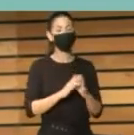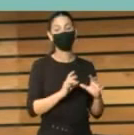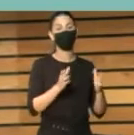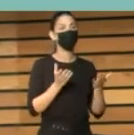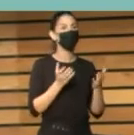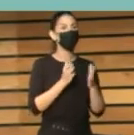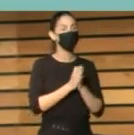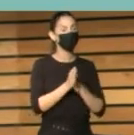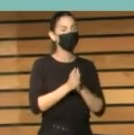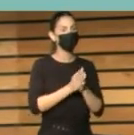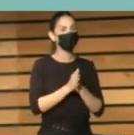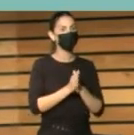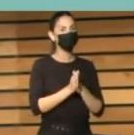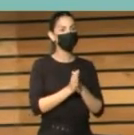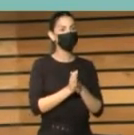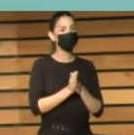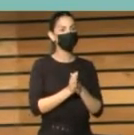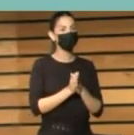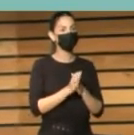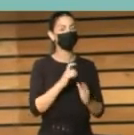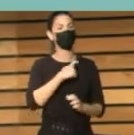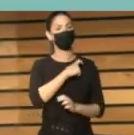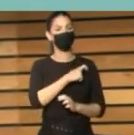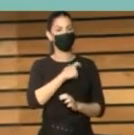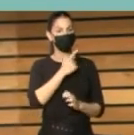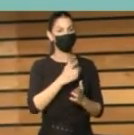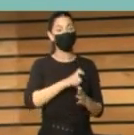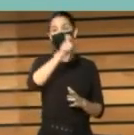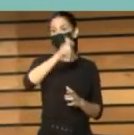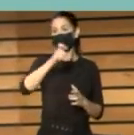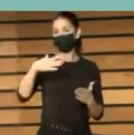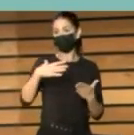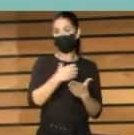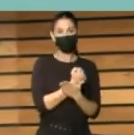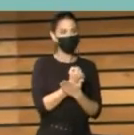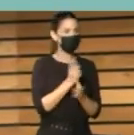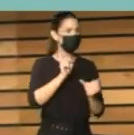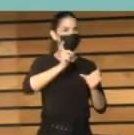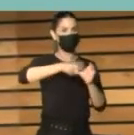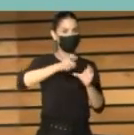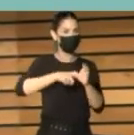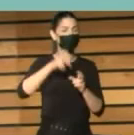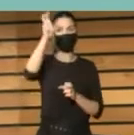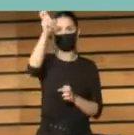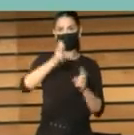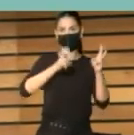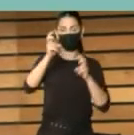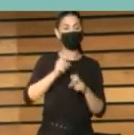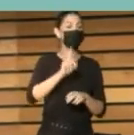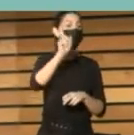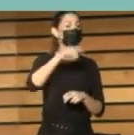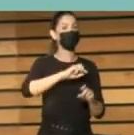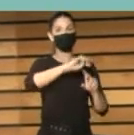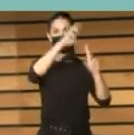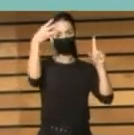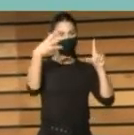Comité Local y a todas las personas que participarán en este Congreso, tanto de forma presencial como de forma virtual.